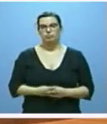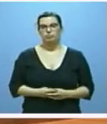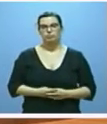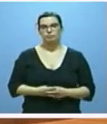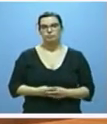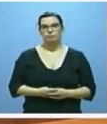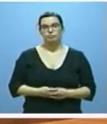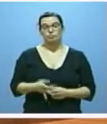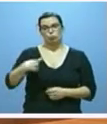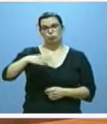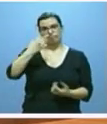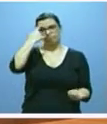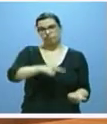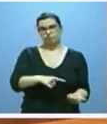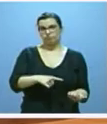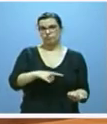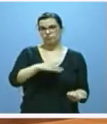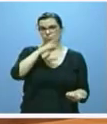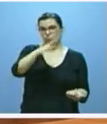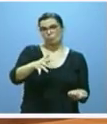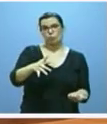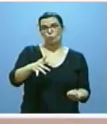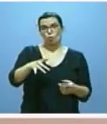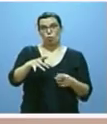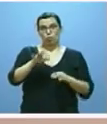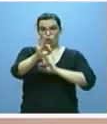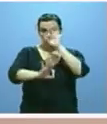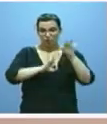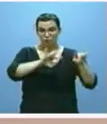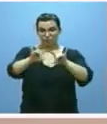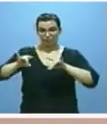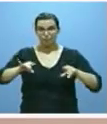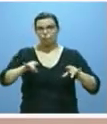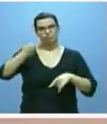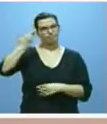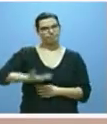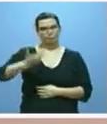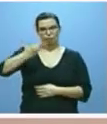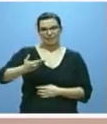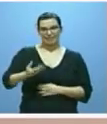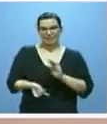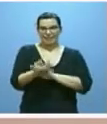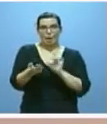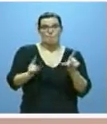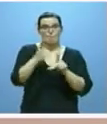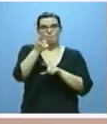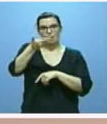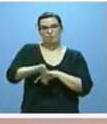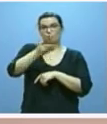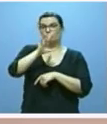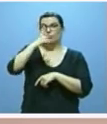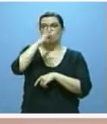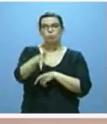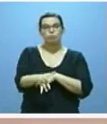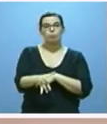Debemos ser muy conscientes de la especial trascendencia que tiene este mapa de las unidades básicas. Primero, porque se dirige a las personas